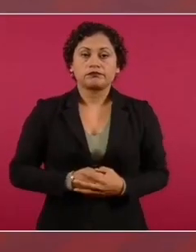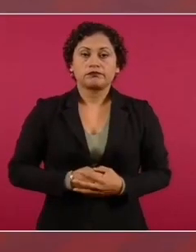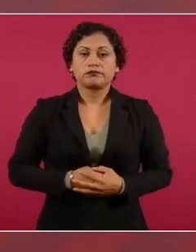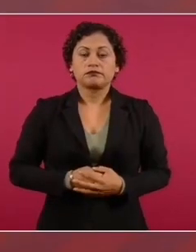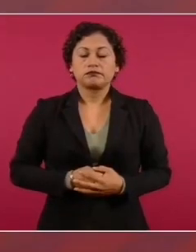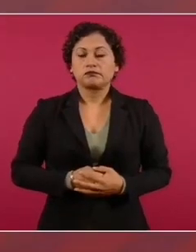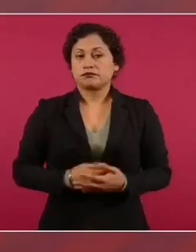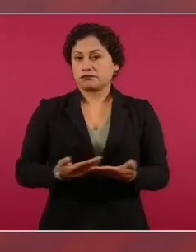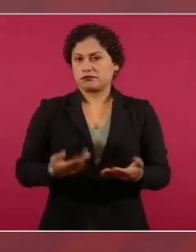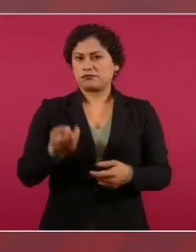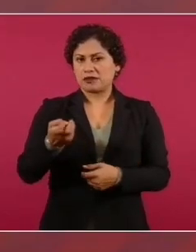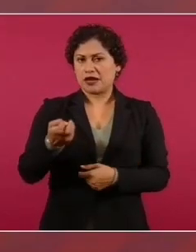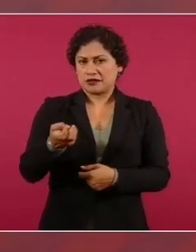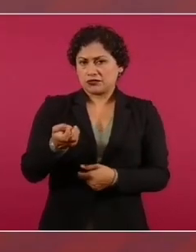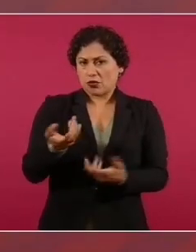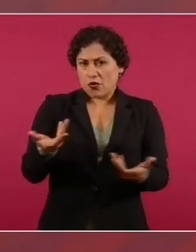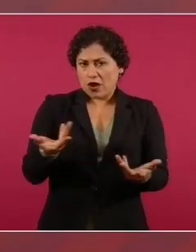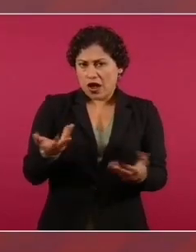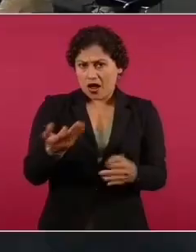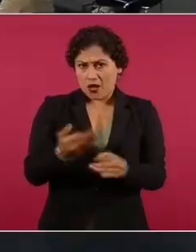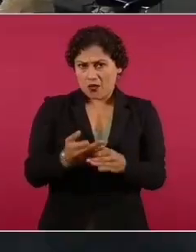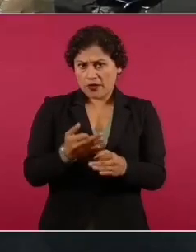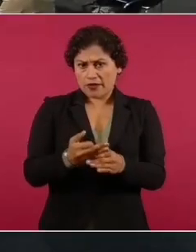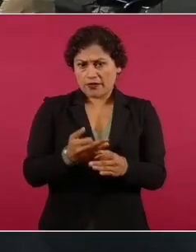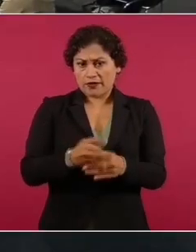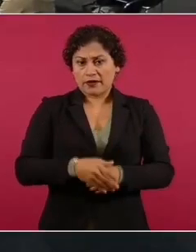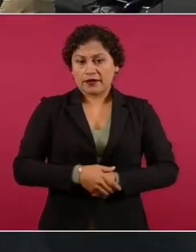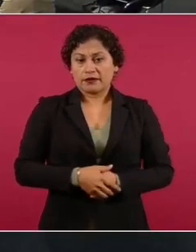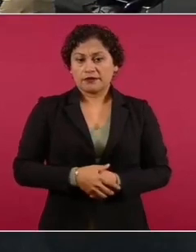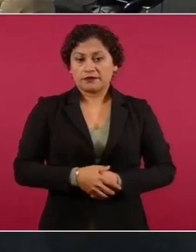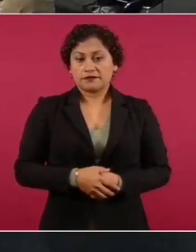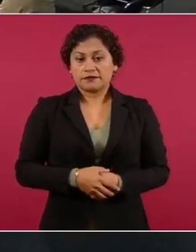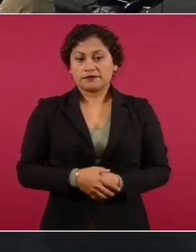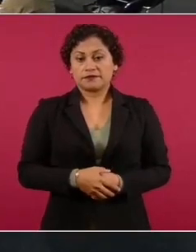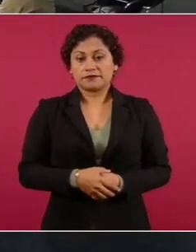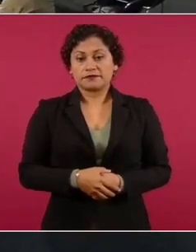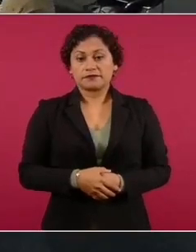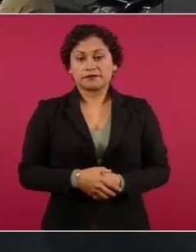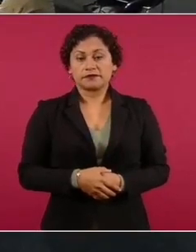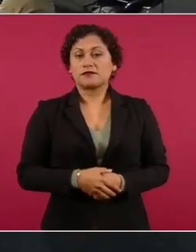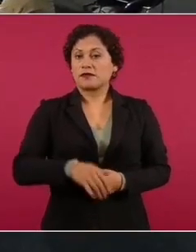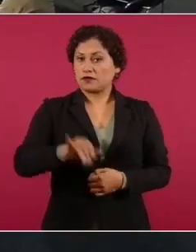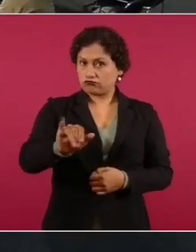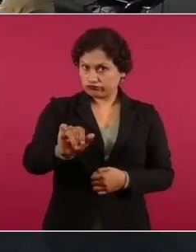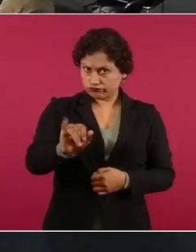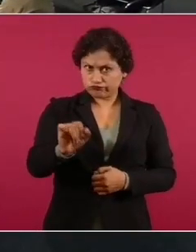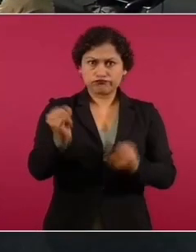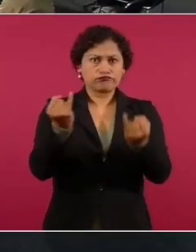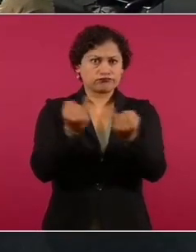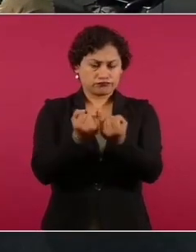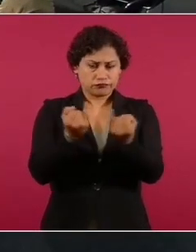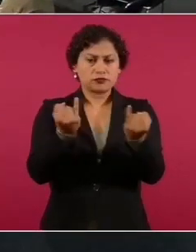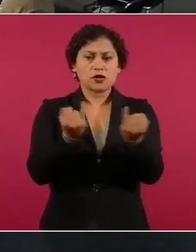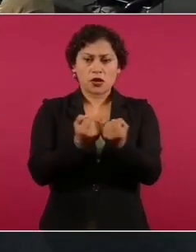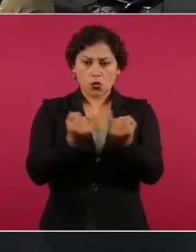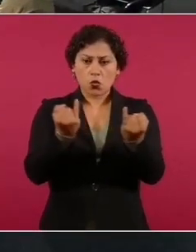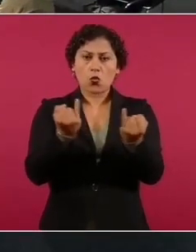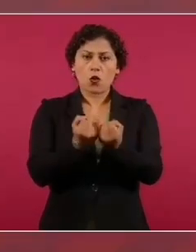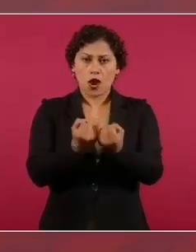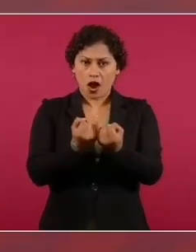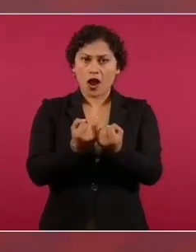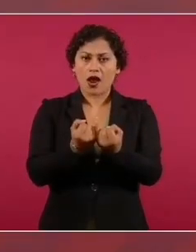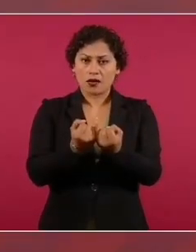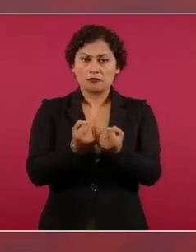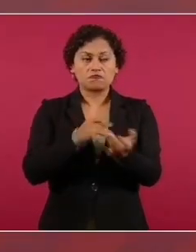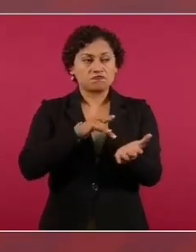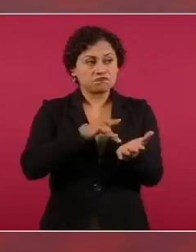Eso es lo que estamos haciendo. ¿Y los productores nacionales se dan apoyos? Sí, al mismo tiempo, al mismo tiempo se está